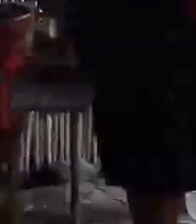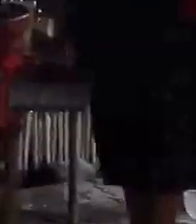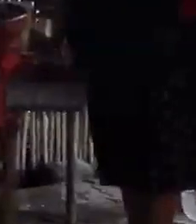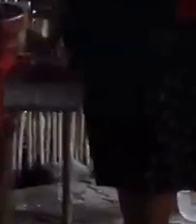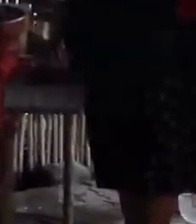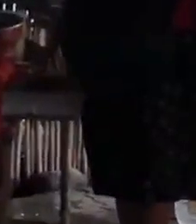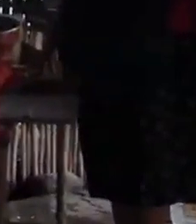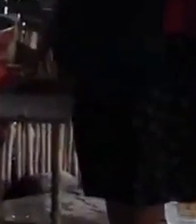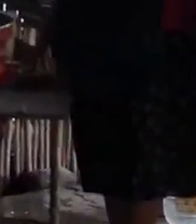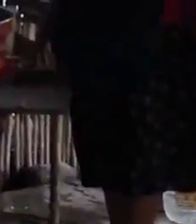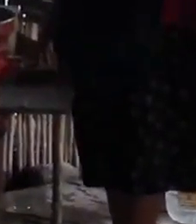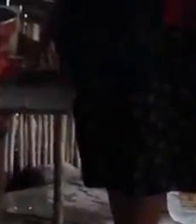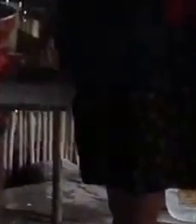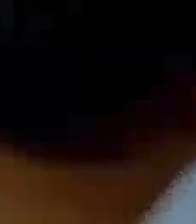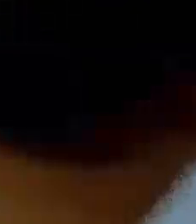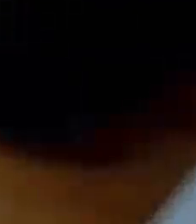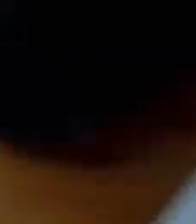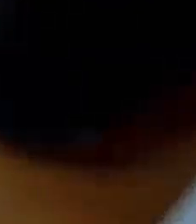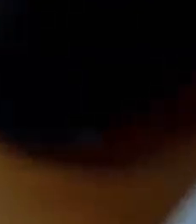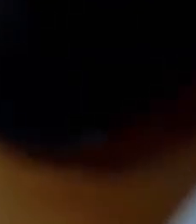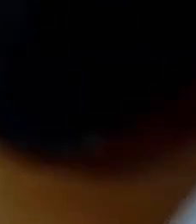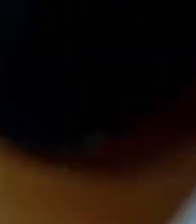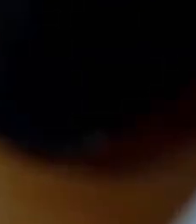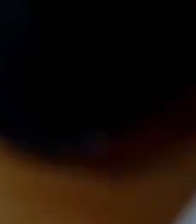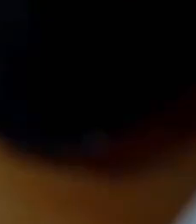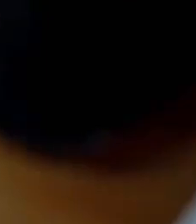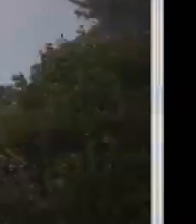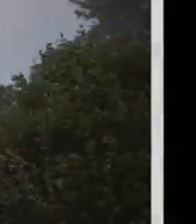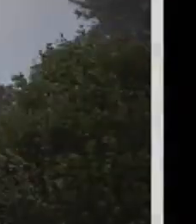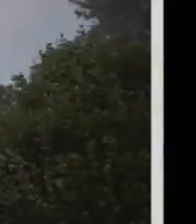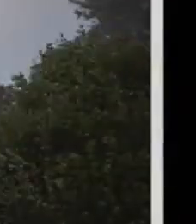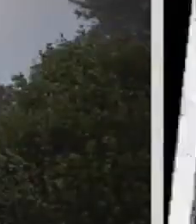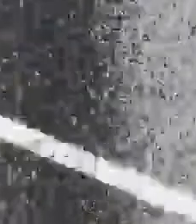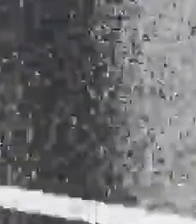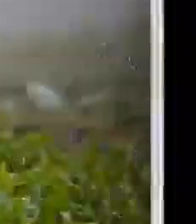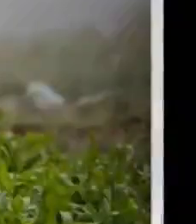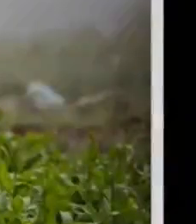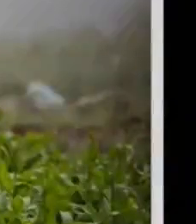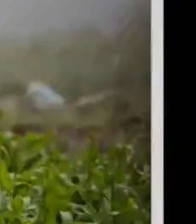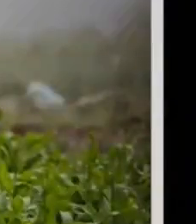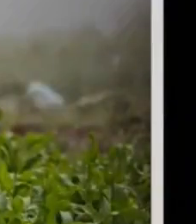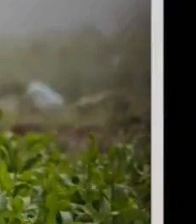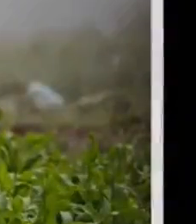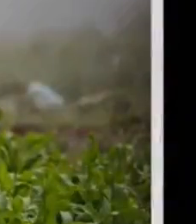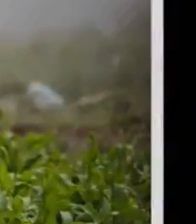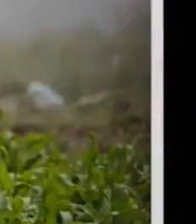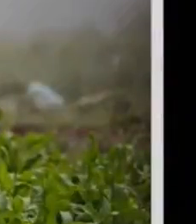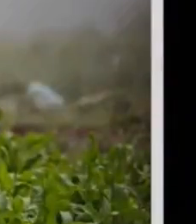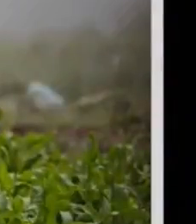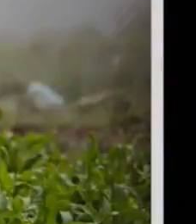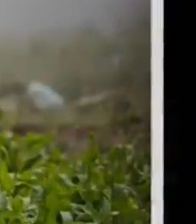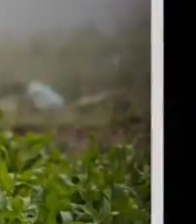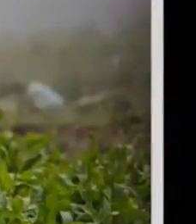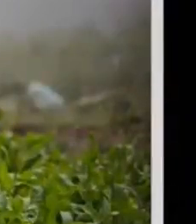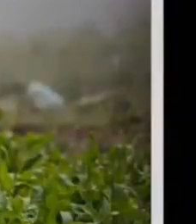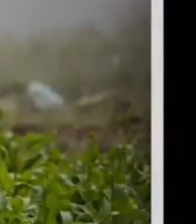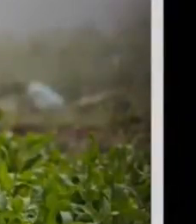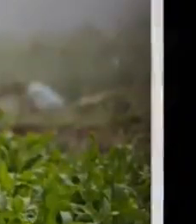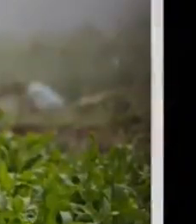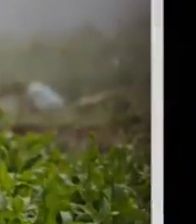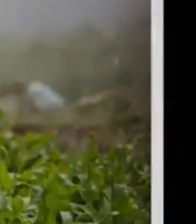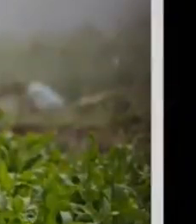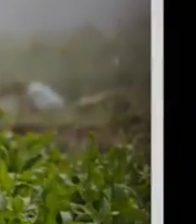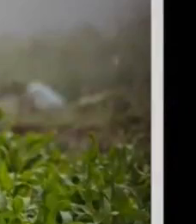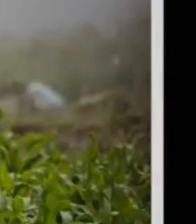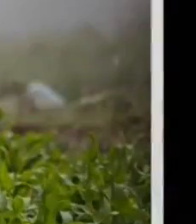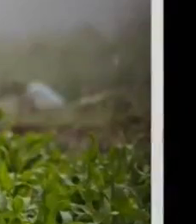una profesión elemental para el registro de nuestro tiempo no sé si si voy a